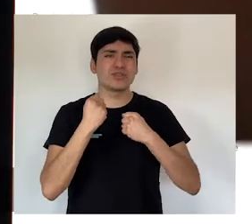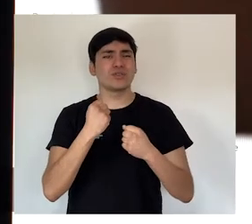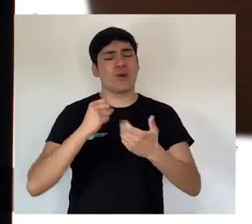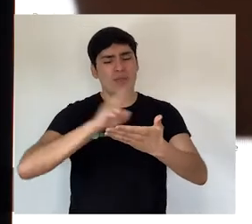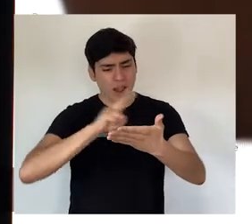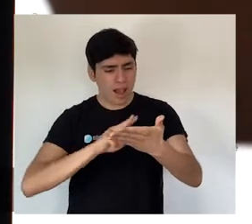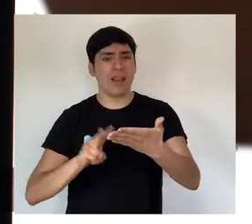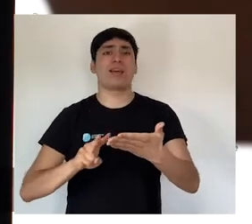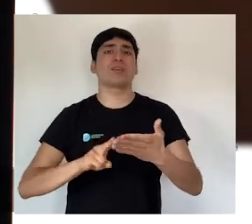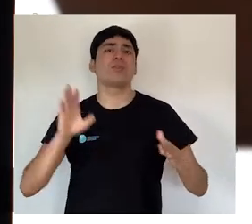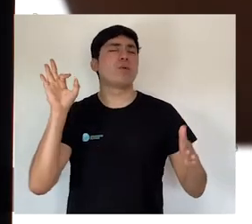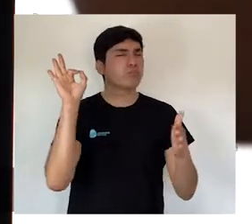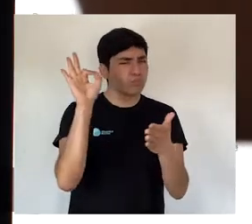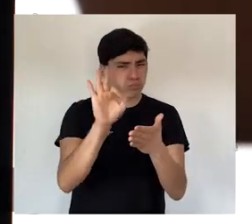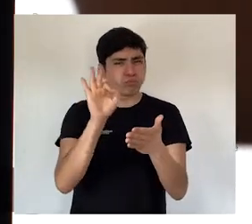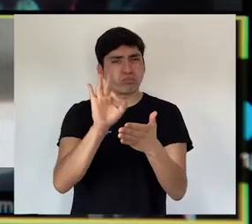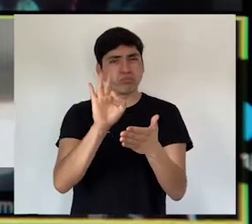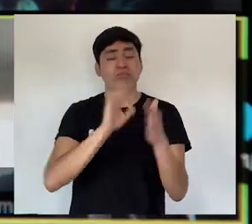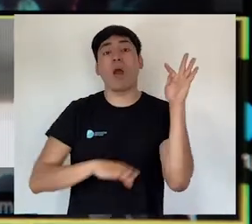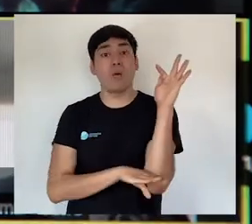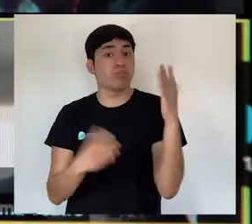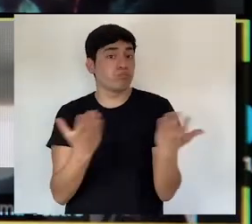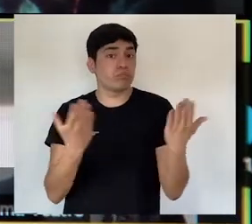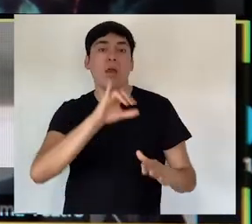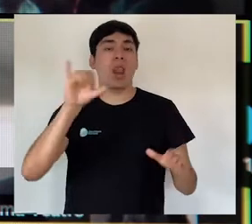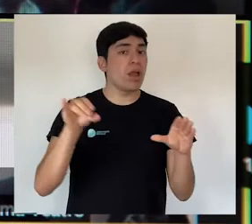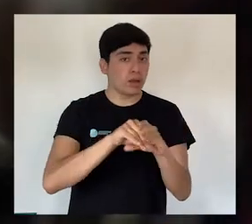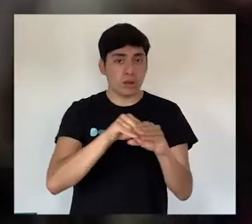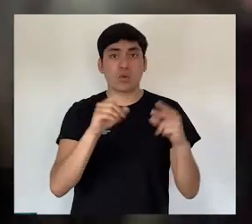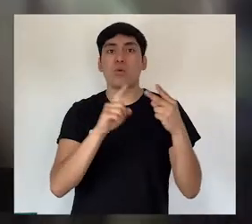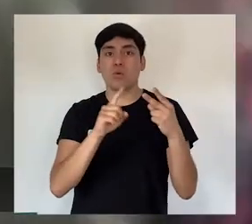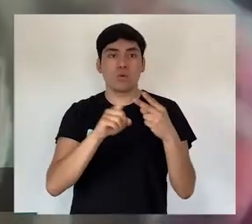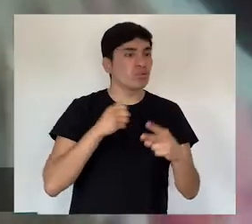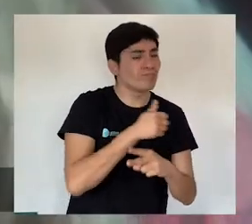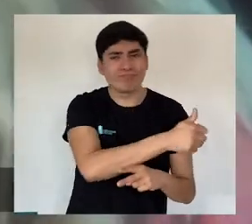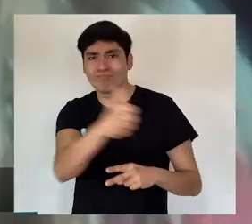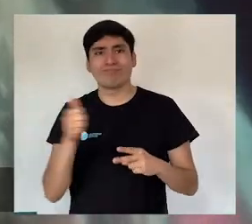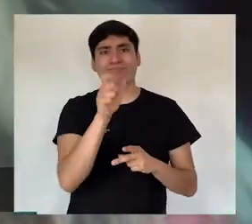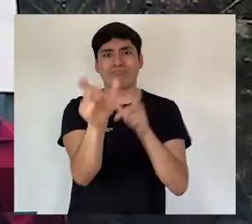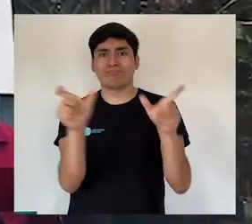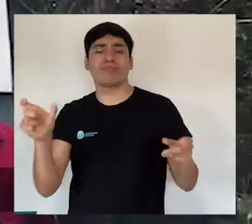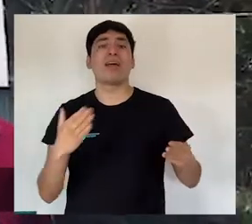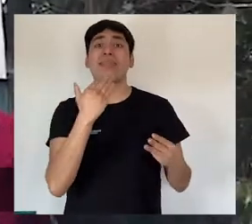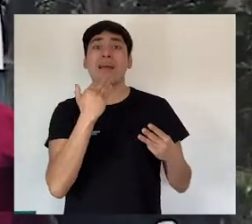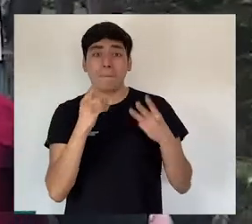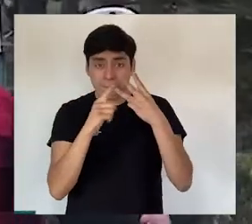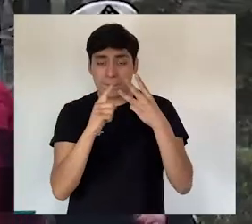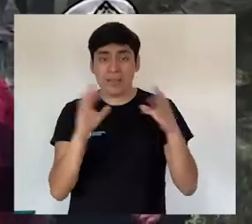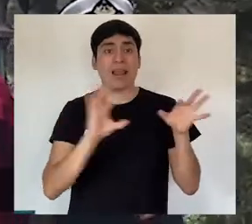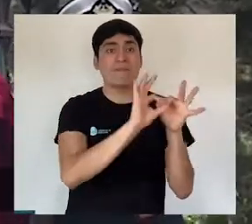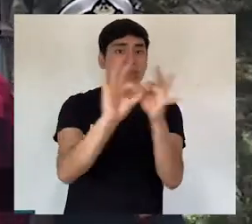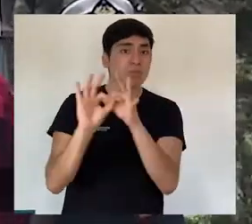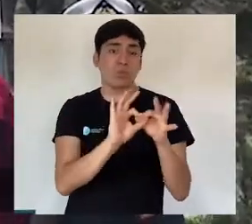la lectura. Además, pone el acento en aspectos fundamentales como la inclusión, la cobertura territorial y la vinculación